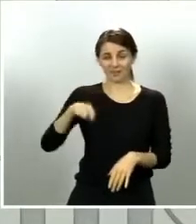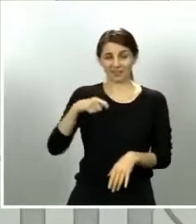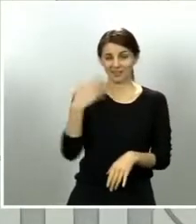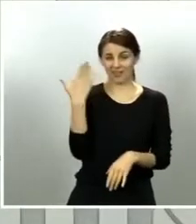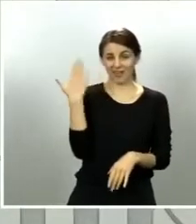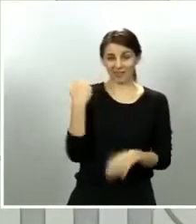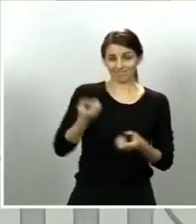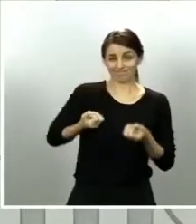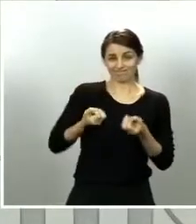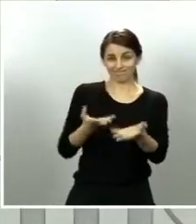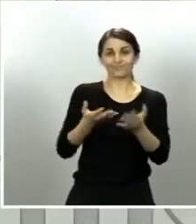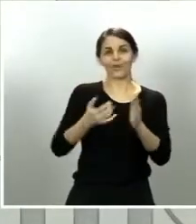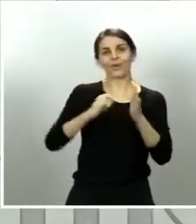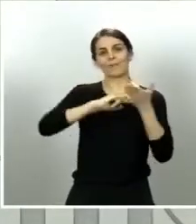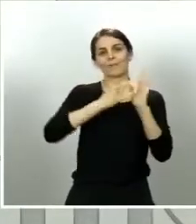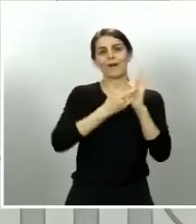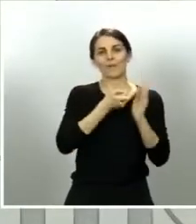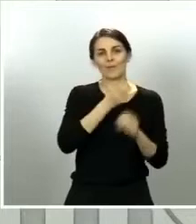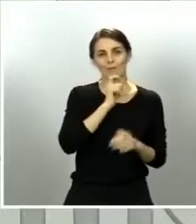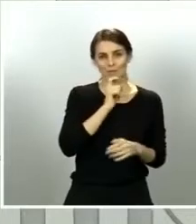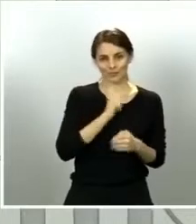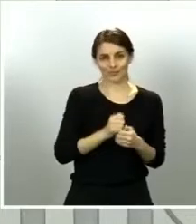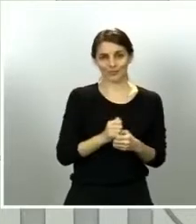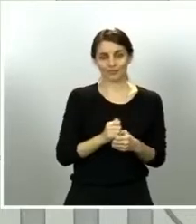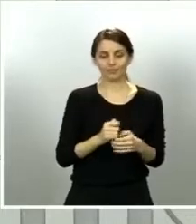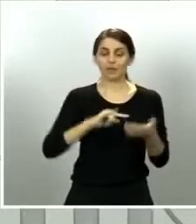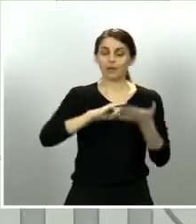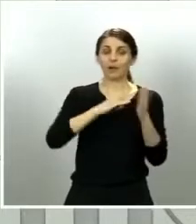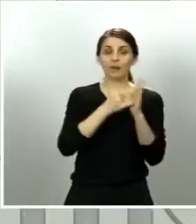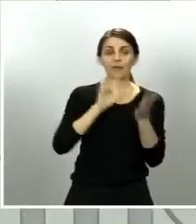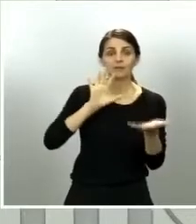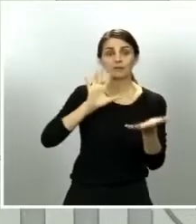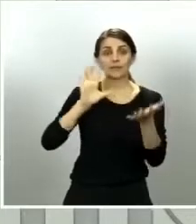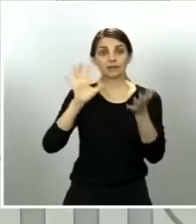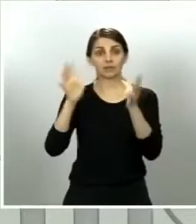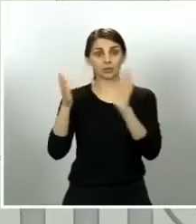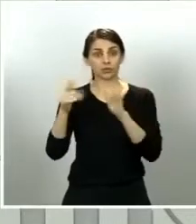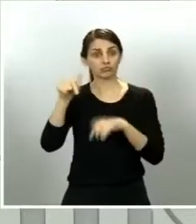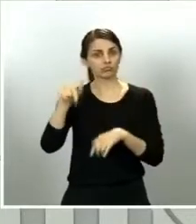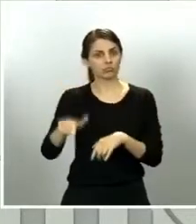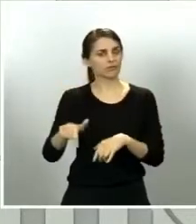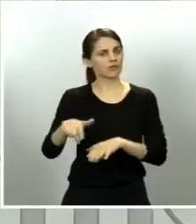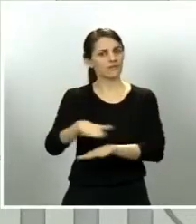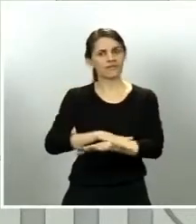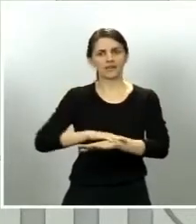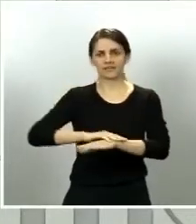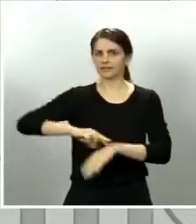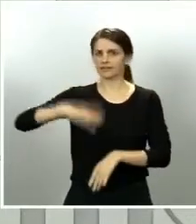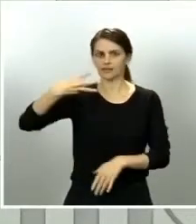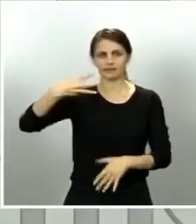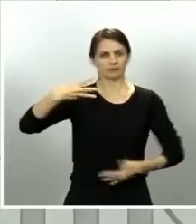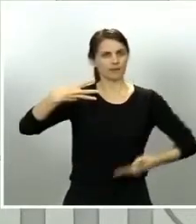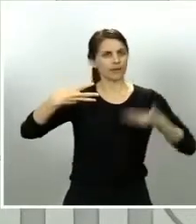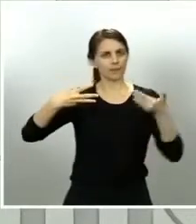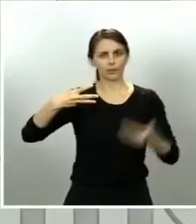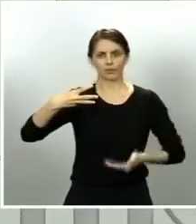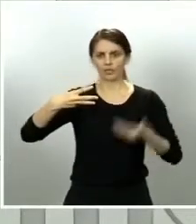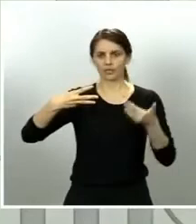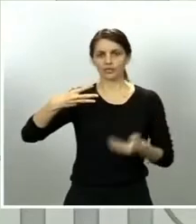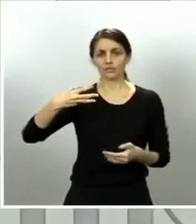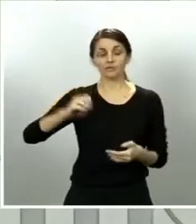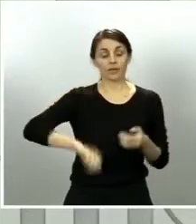este plan de transición a la nueva normalidad, se asienta en tres pilares fundamentales. El primero es el control